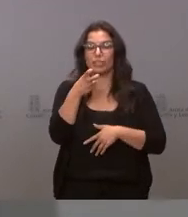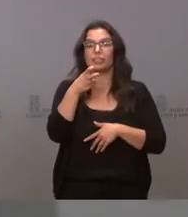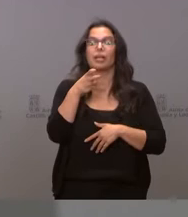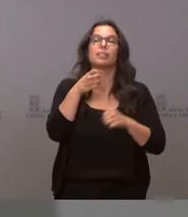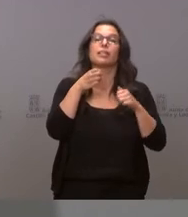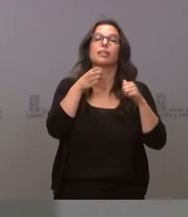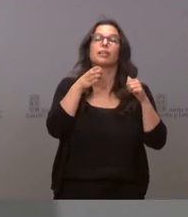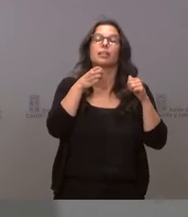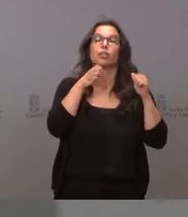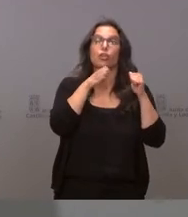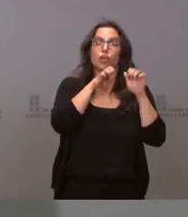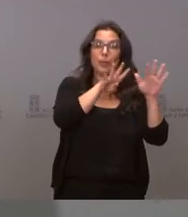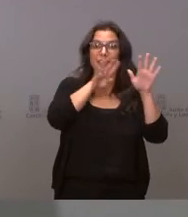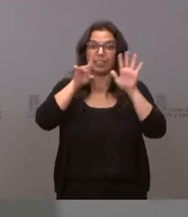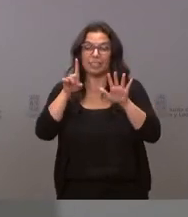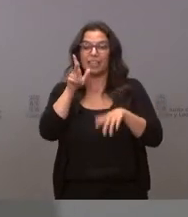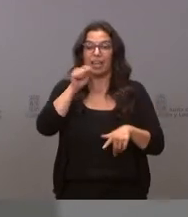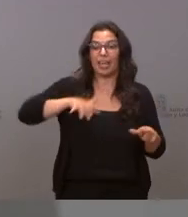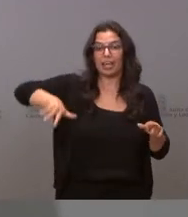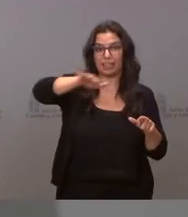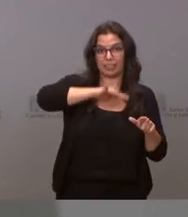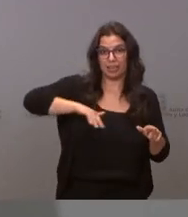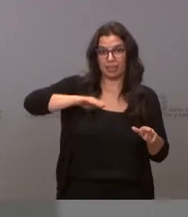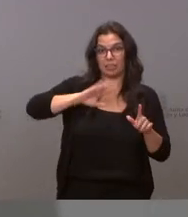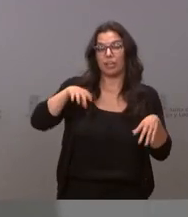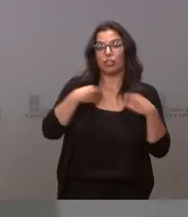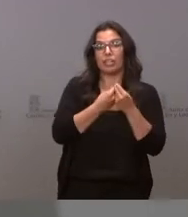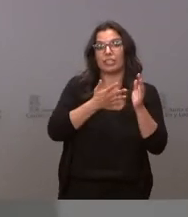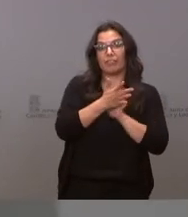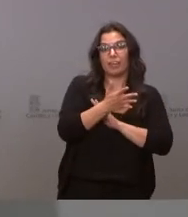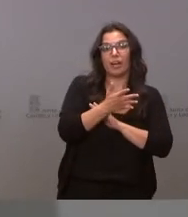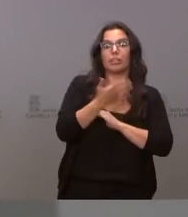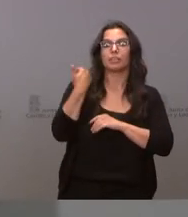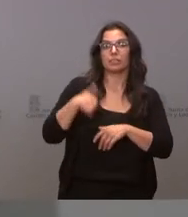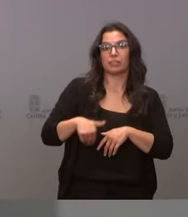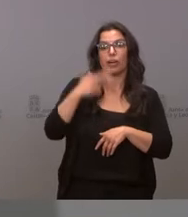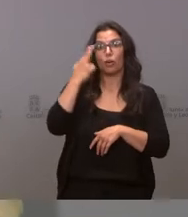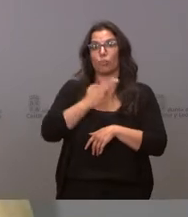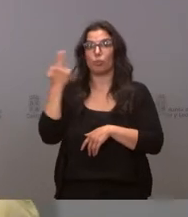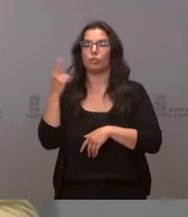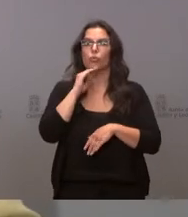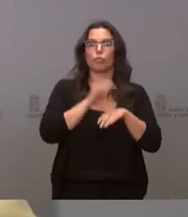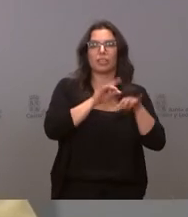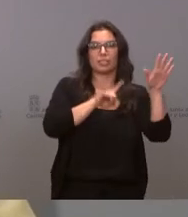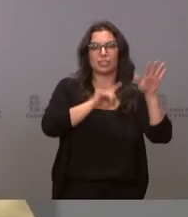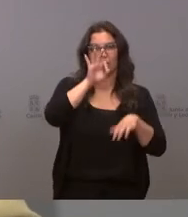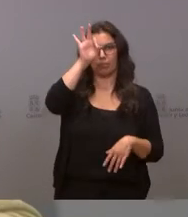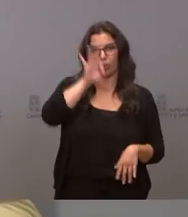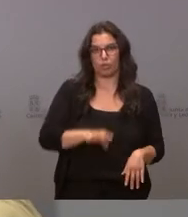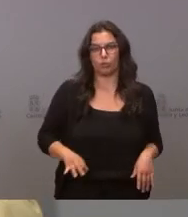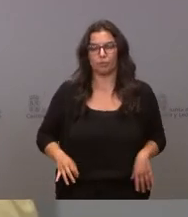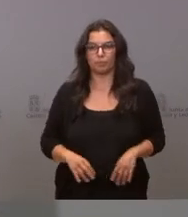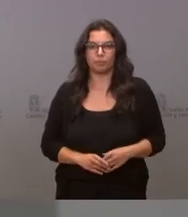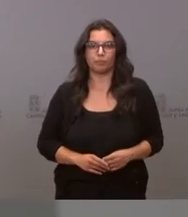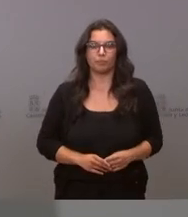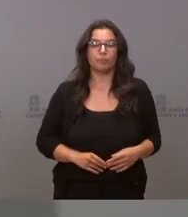representa el 60% de las 30.425 comprometidas para este mandato. La